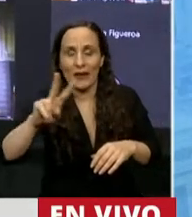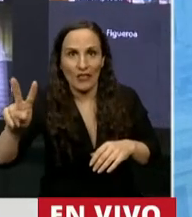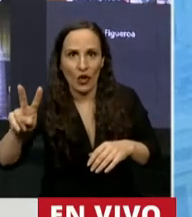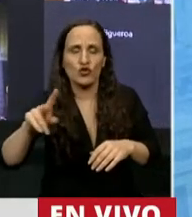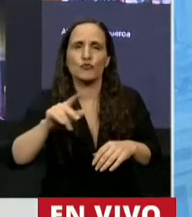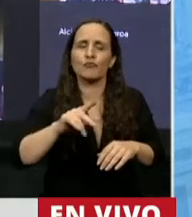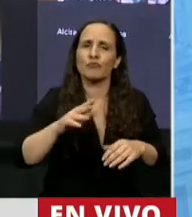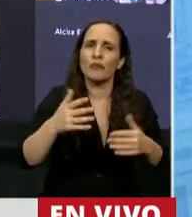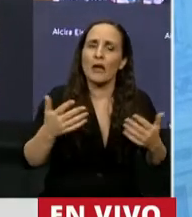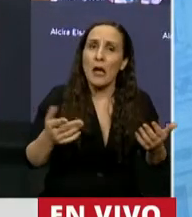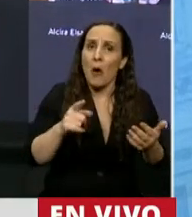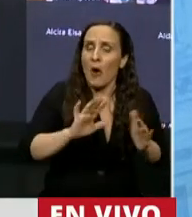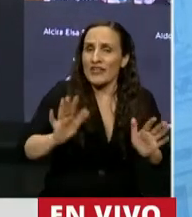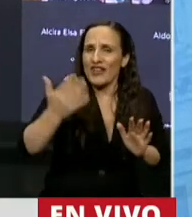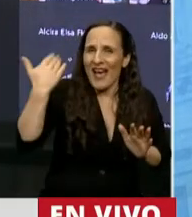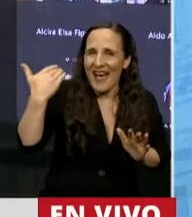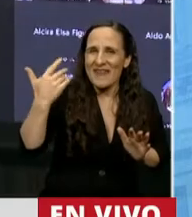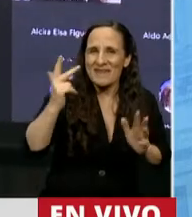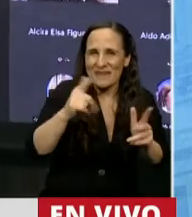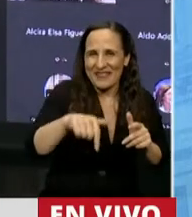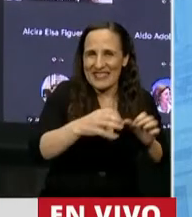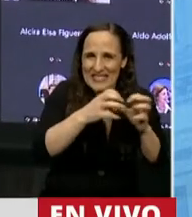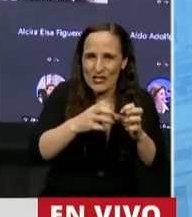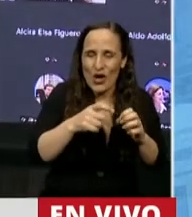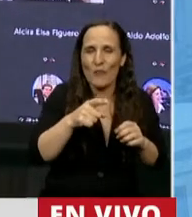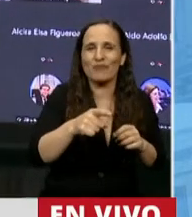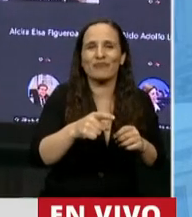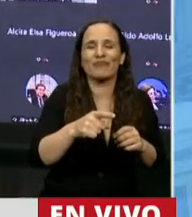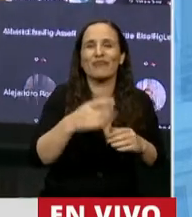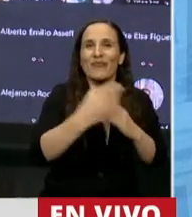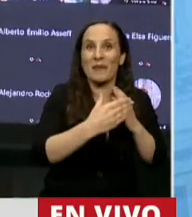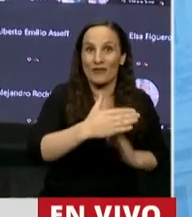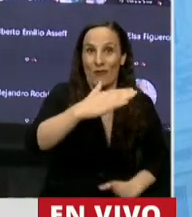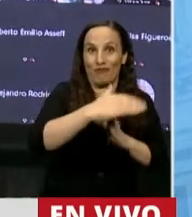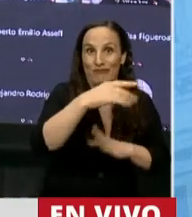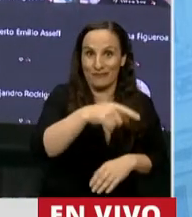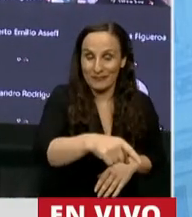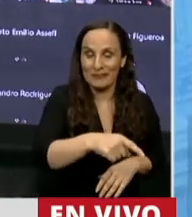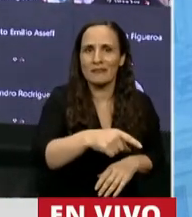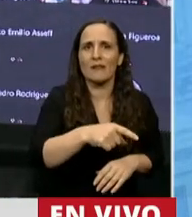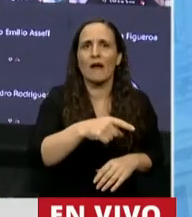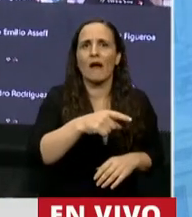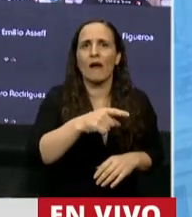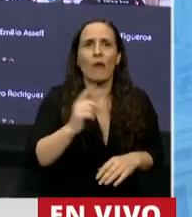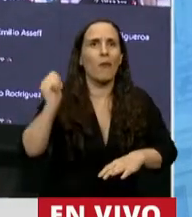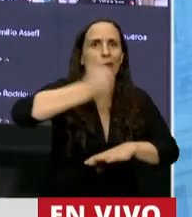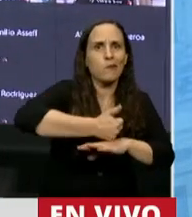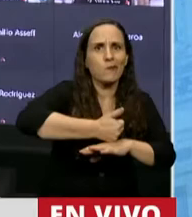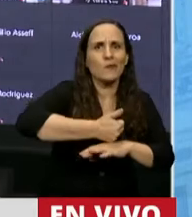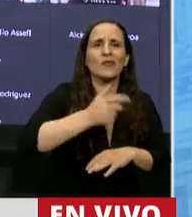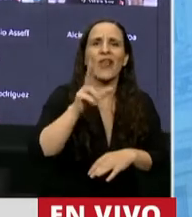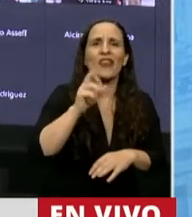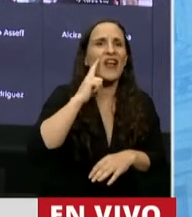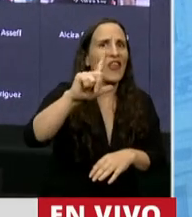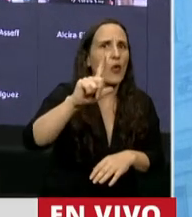fue mencionado en esta sesión, el Jefe de Gabinete únicamente se presentó el 30 de